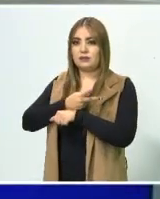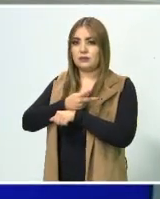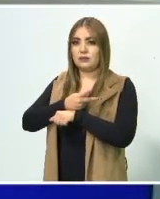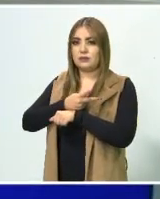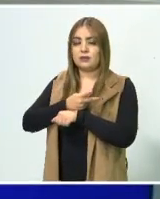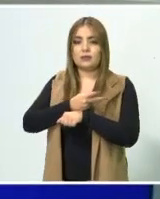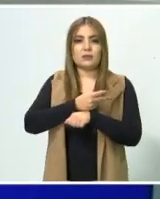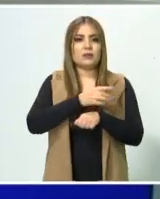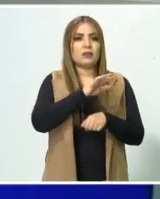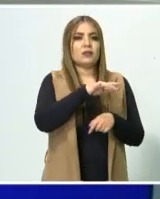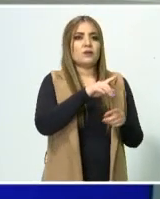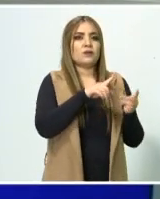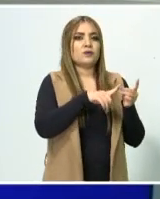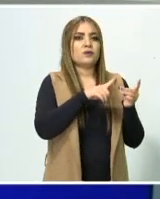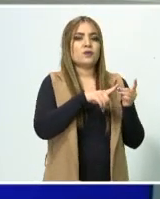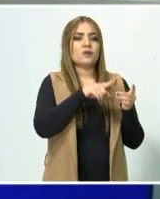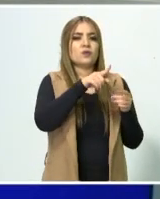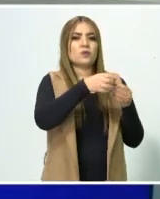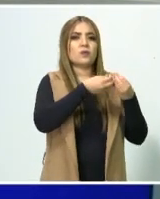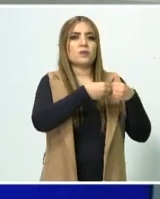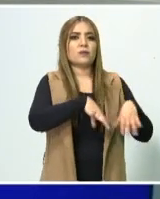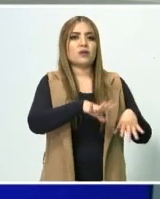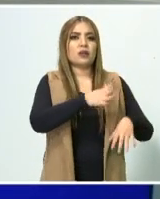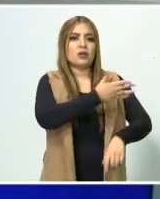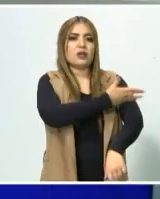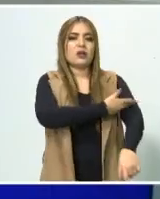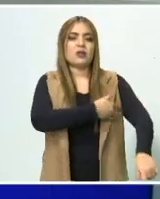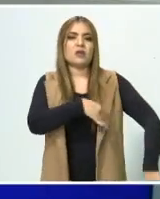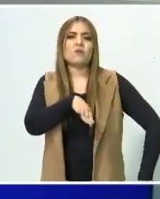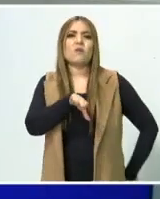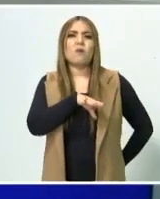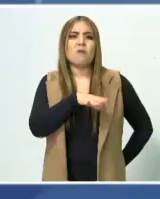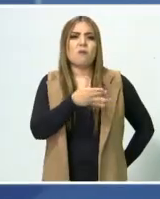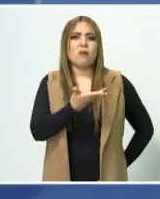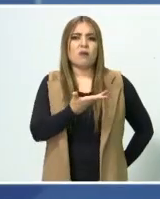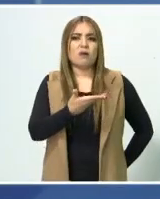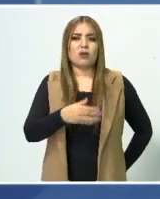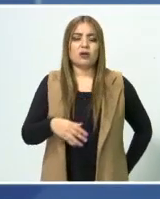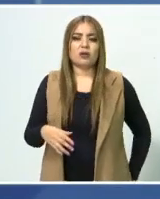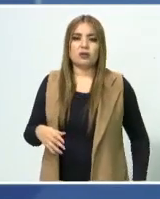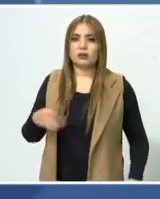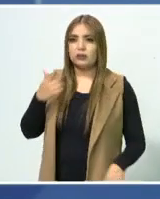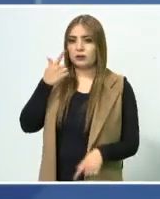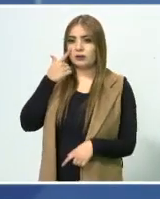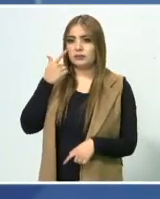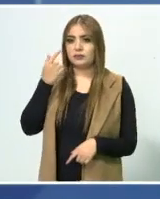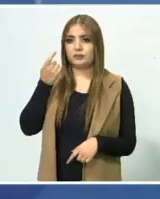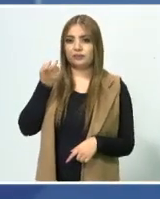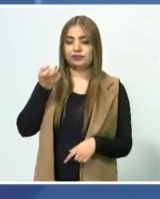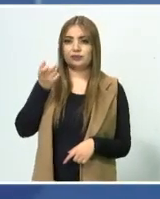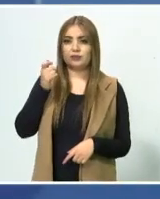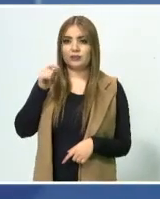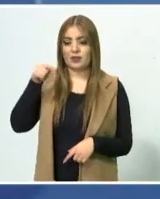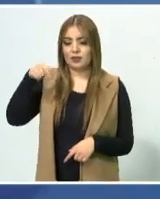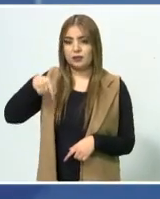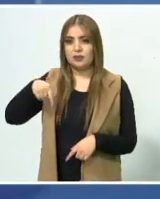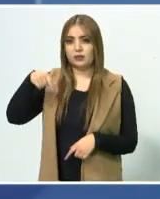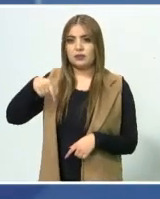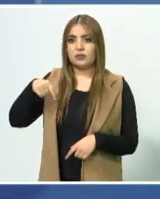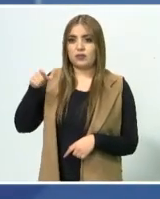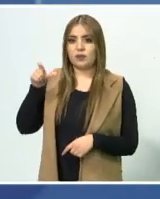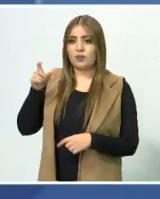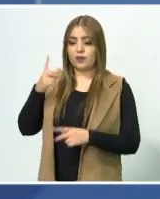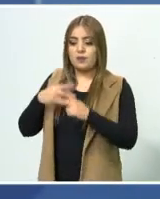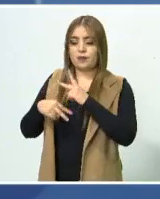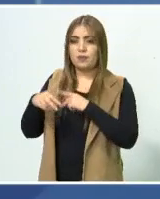¿Dónde ocurrió? ¿Dónde perdiste el brazo? ¿Cómo lo perdiste, Moisés? Esto fue especialmente aquí, llegando